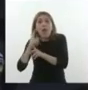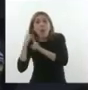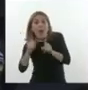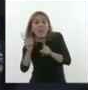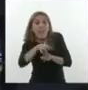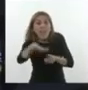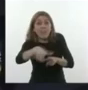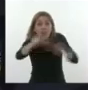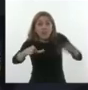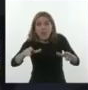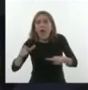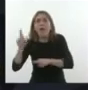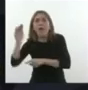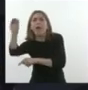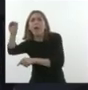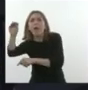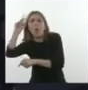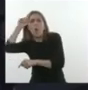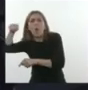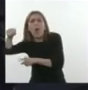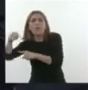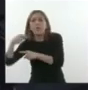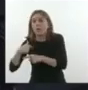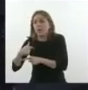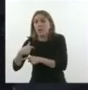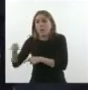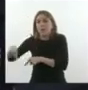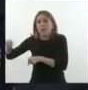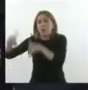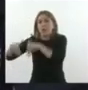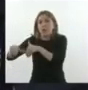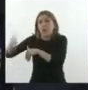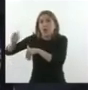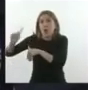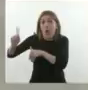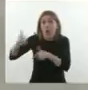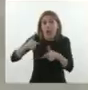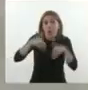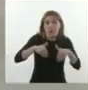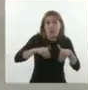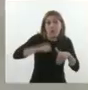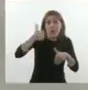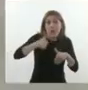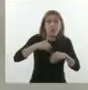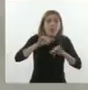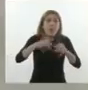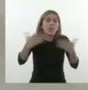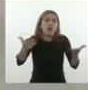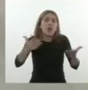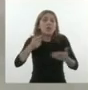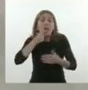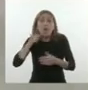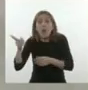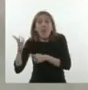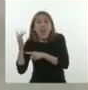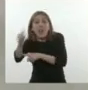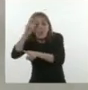decisiones que ellos no han podido conseguir por las urnas. Así que, el Lofer, olvídense que es contra nosotros.